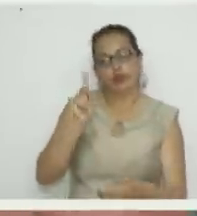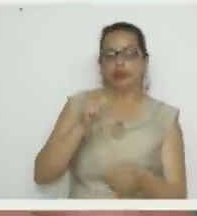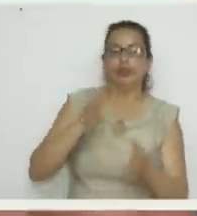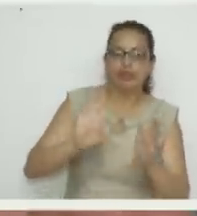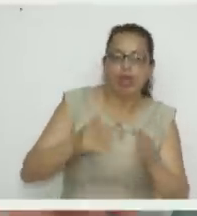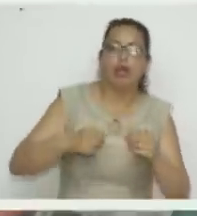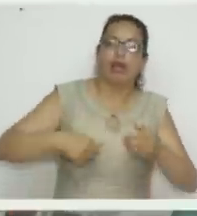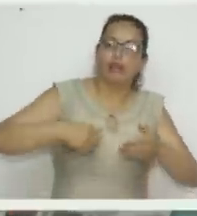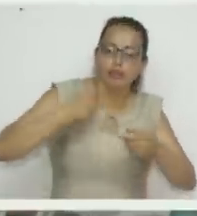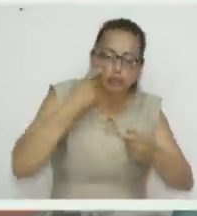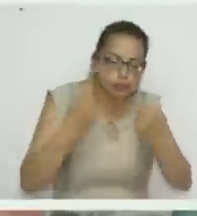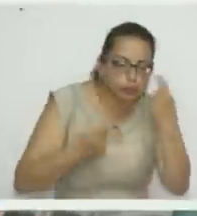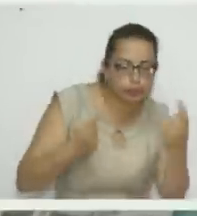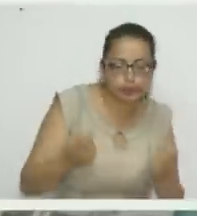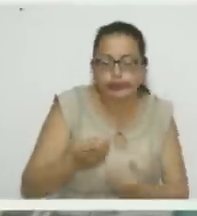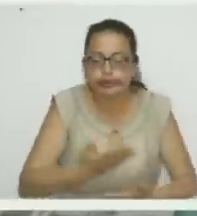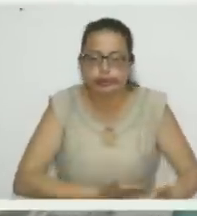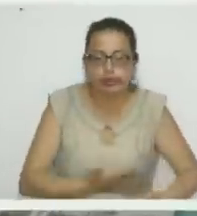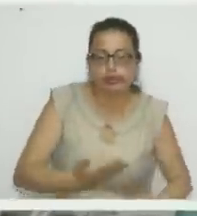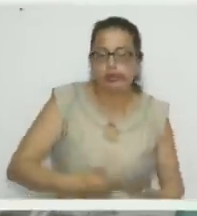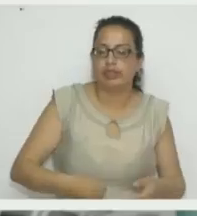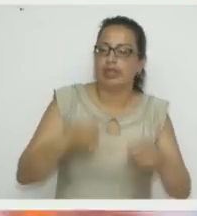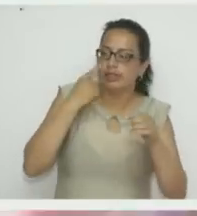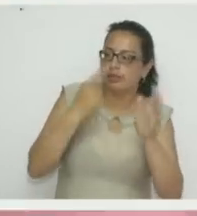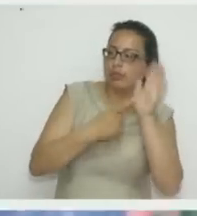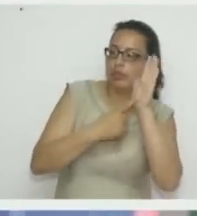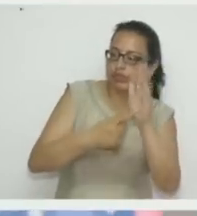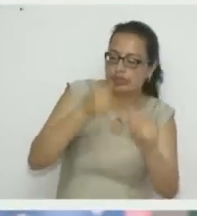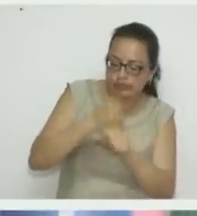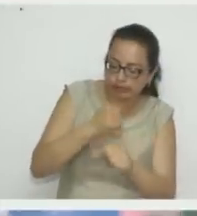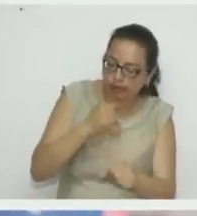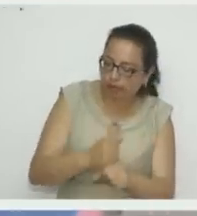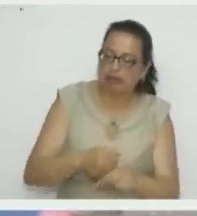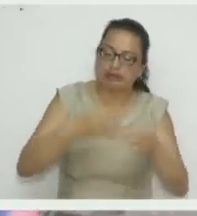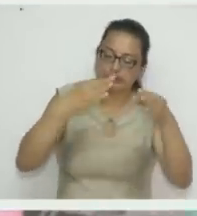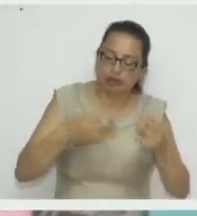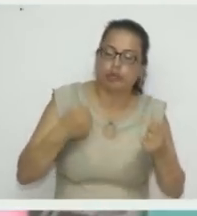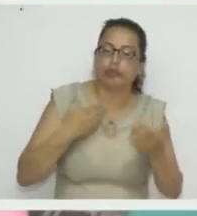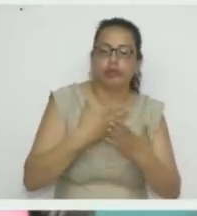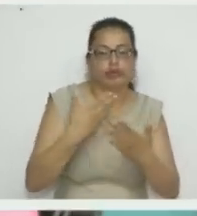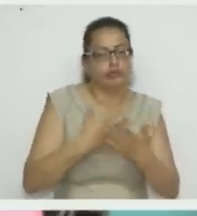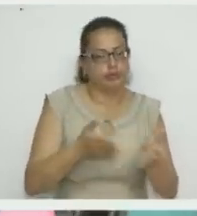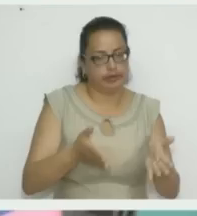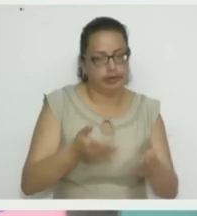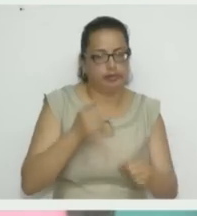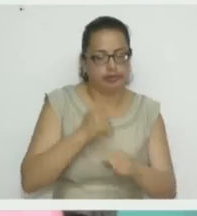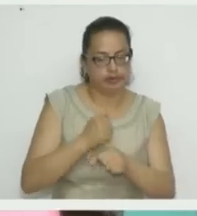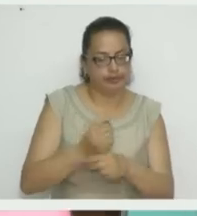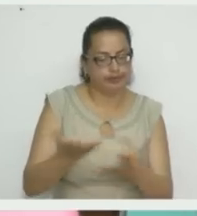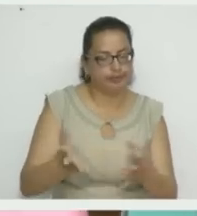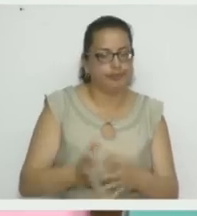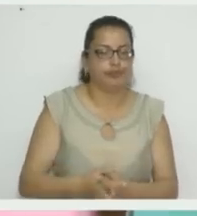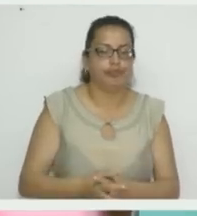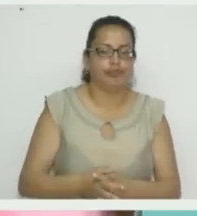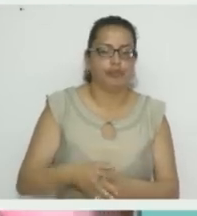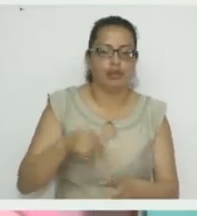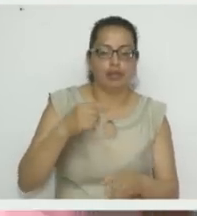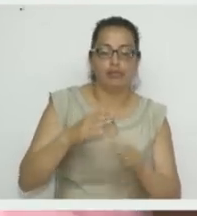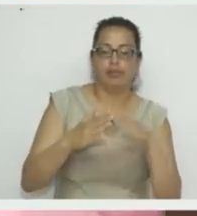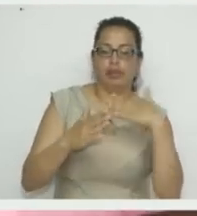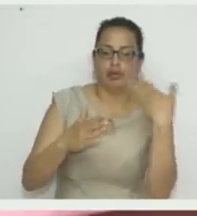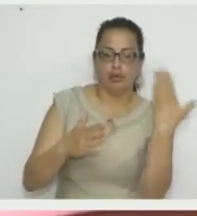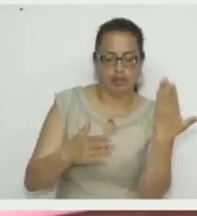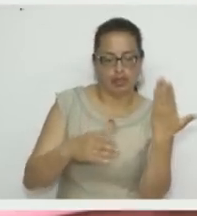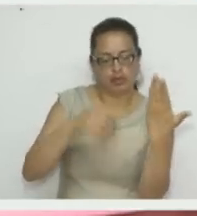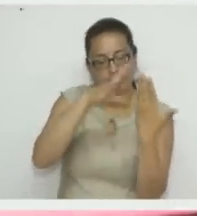véndamelo. No toca golpear las puertas para que se abran y poder vender. Le voy a dar la vuelta por la parte de atrás para que ustedes vean que es muy bien bonito,